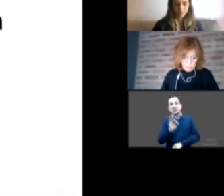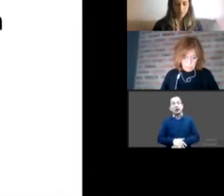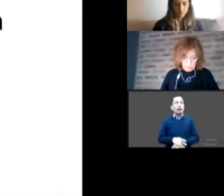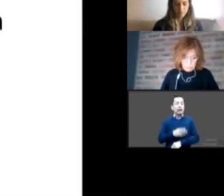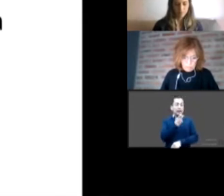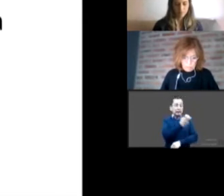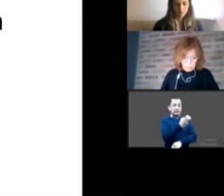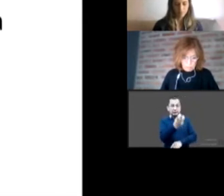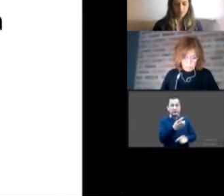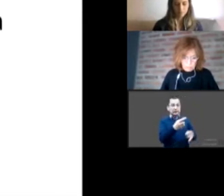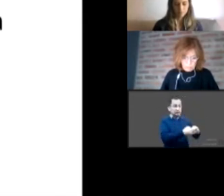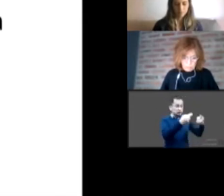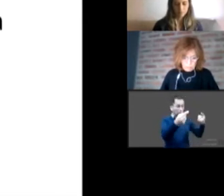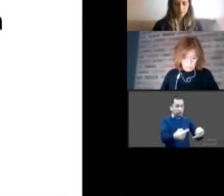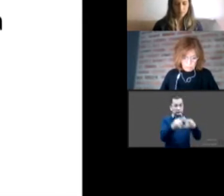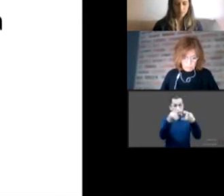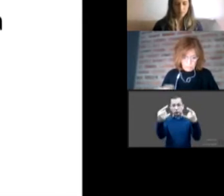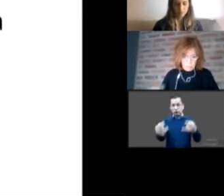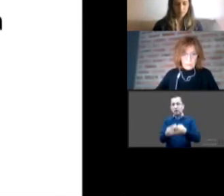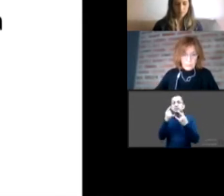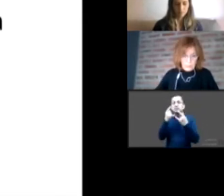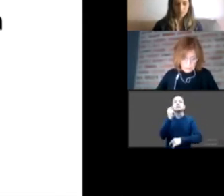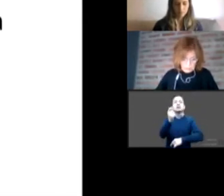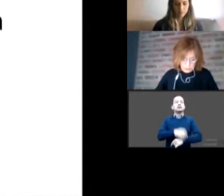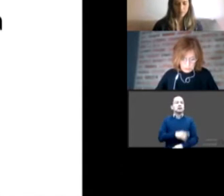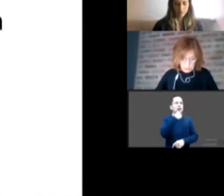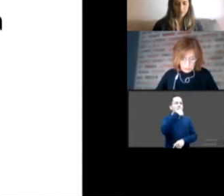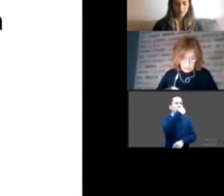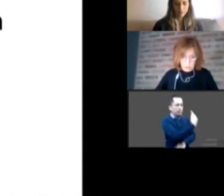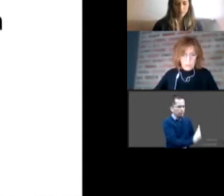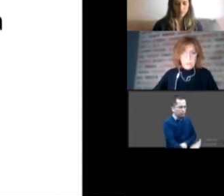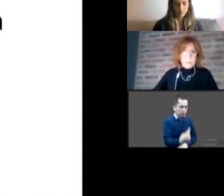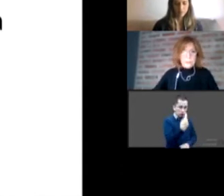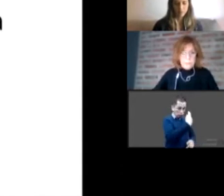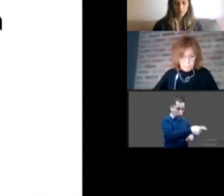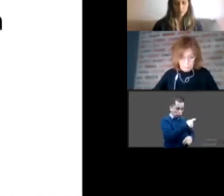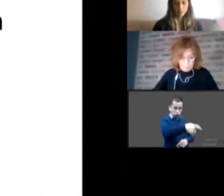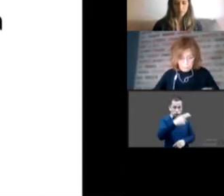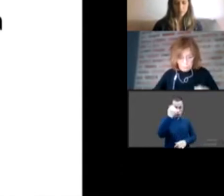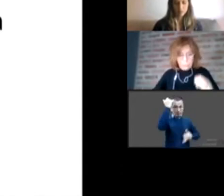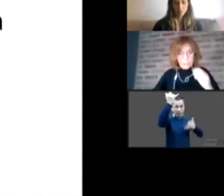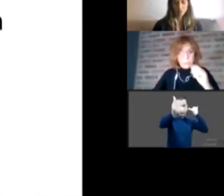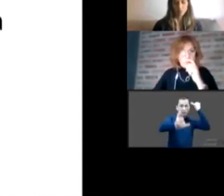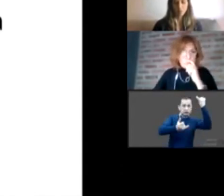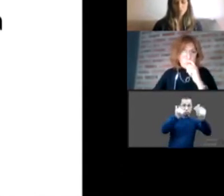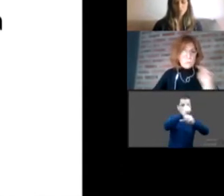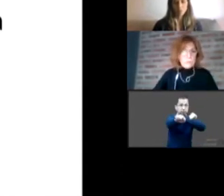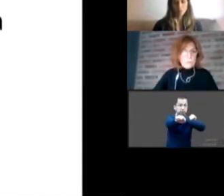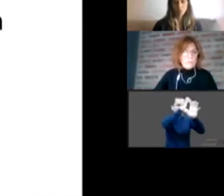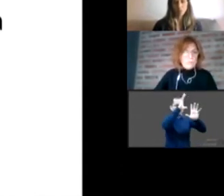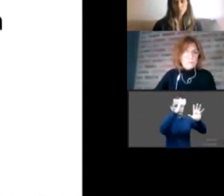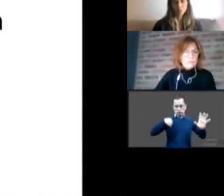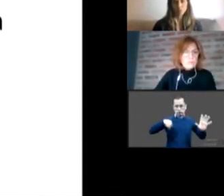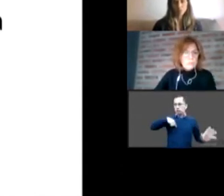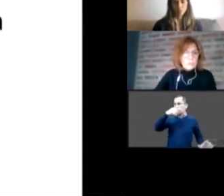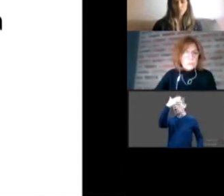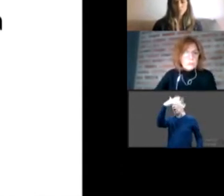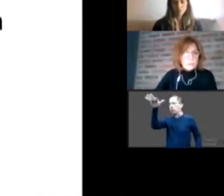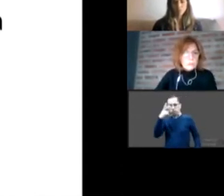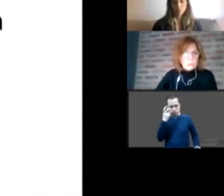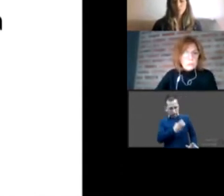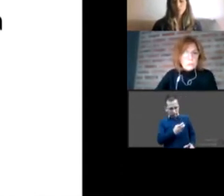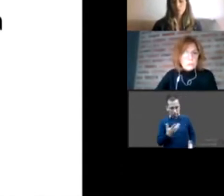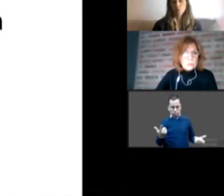de los niños desestabiliza nuestro sentido adulto de la realidad y nos obliga a